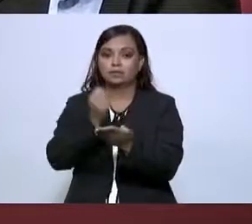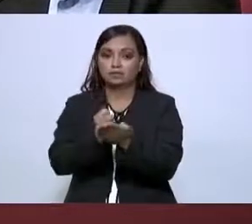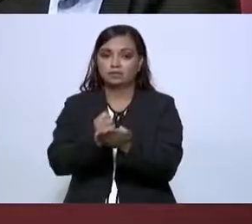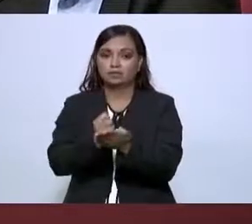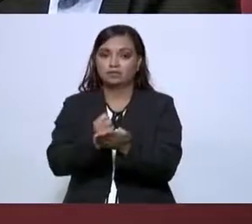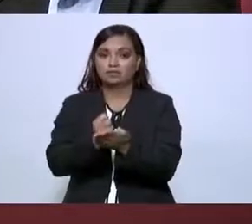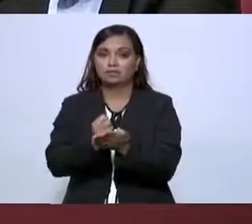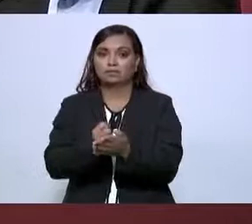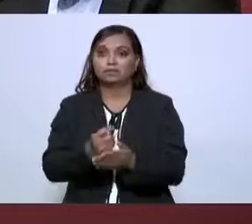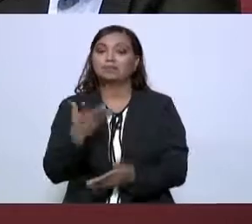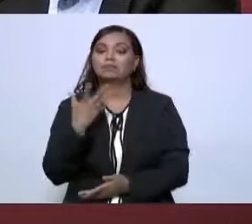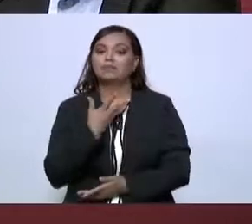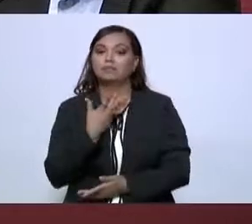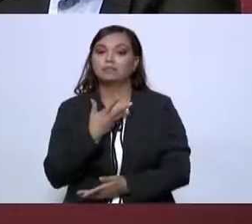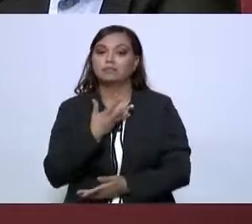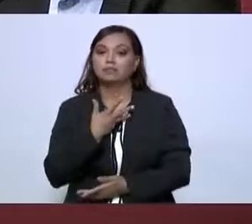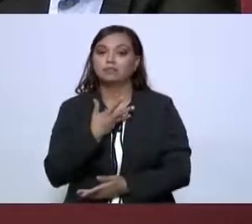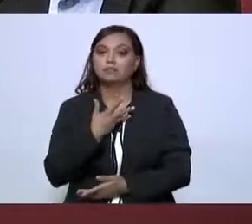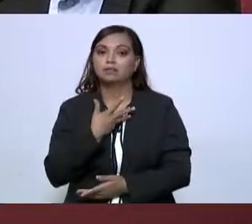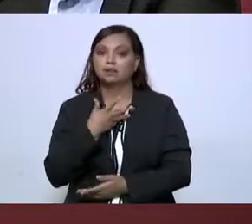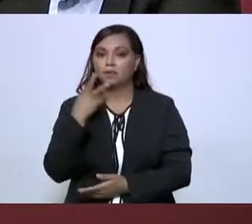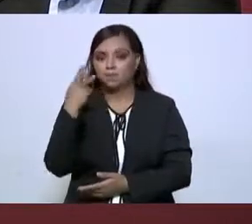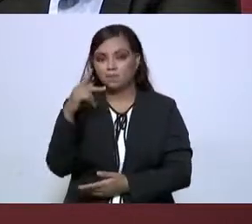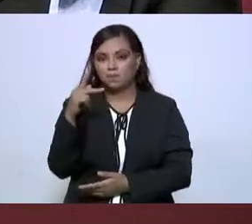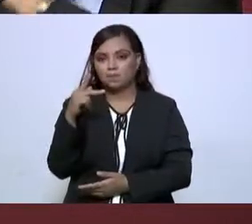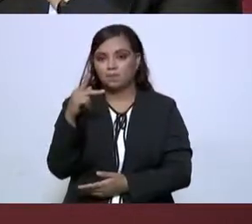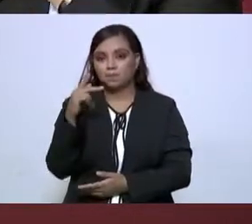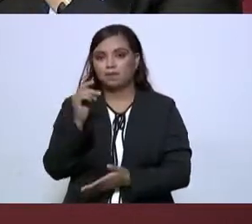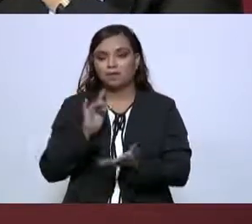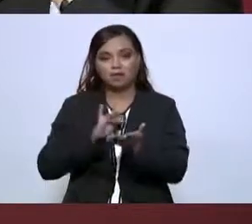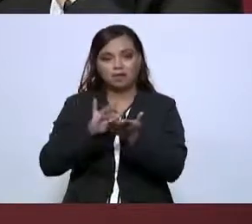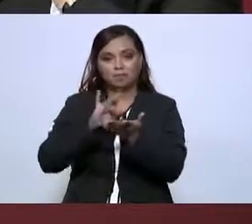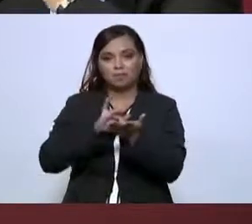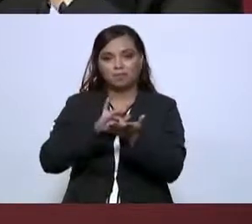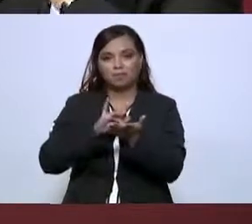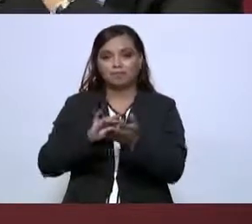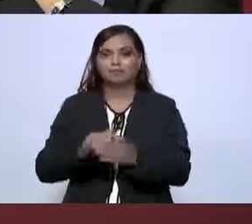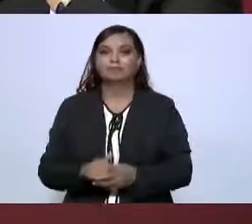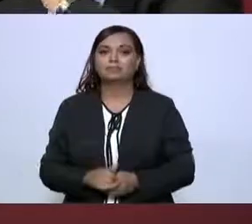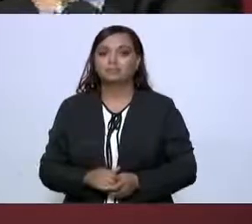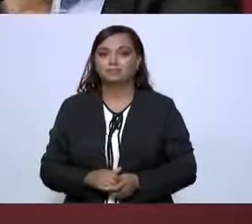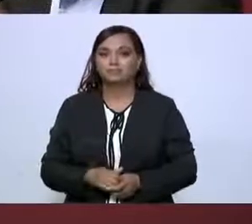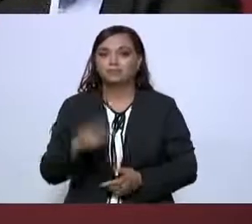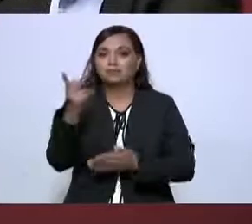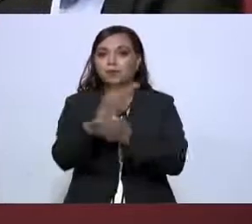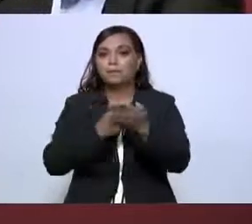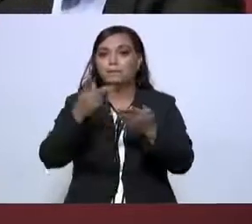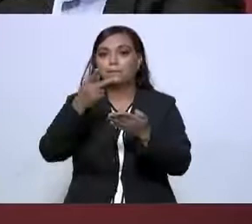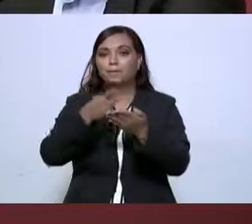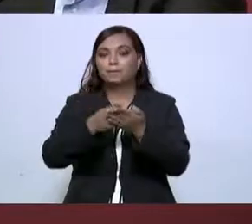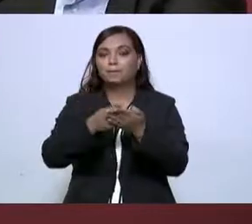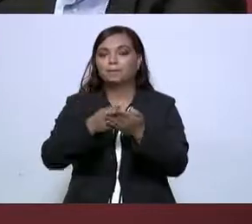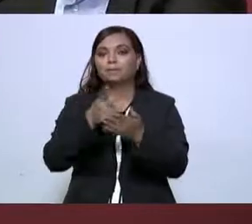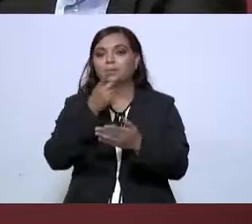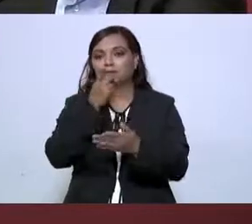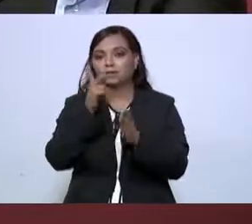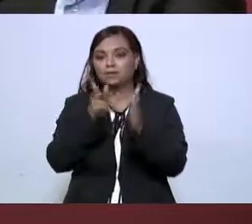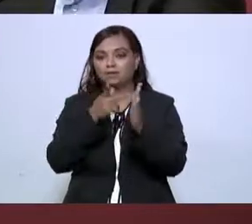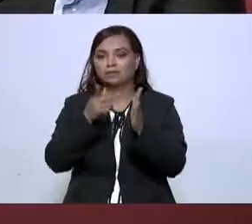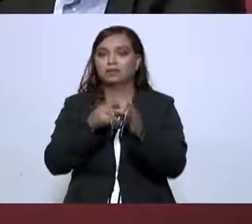van a tener su apoyo. Va a ser un programa, repito,